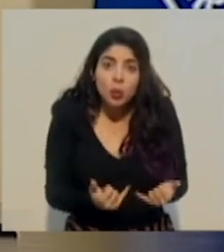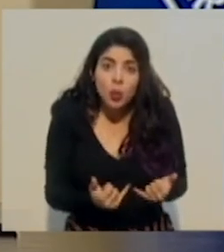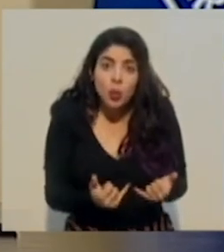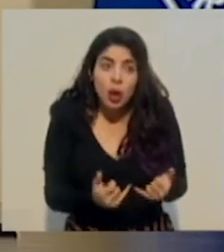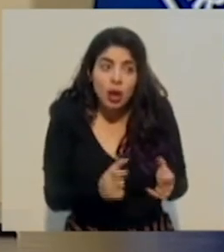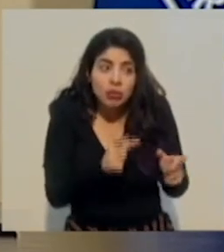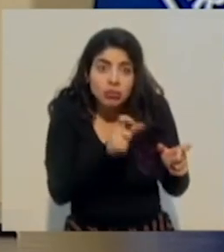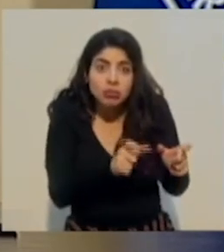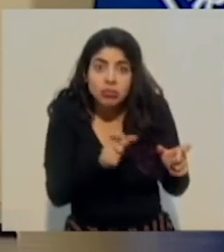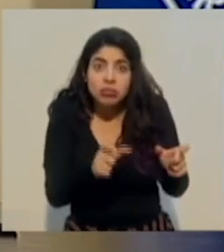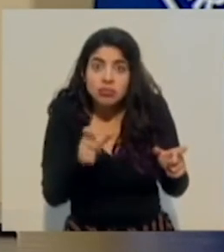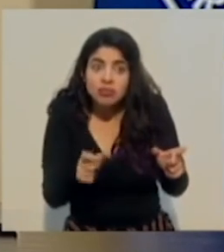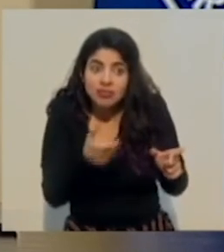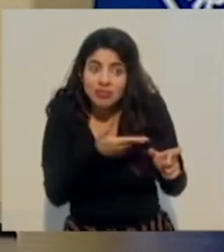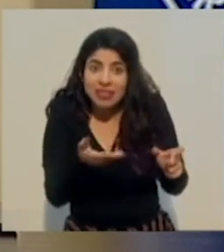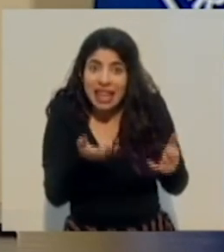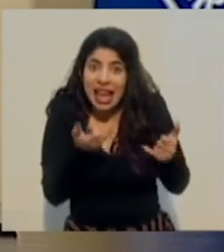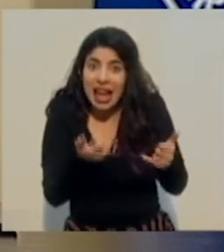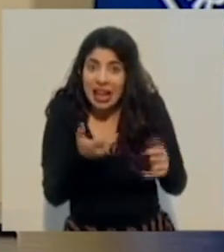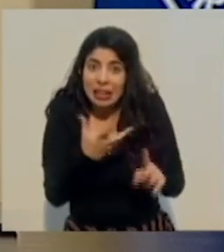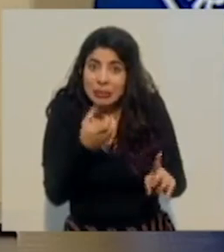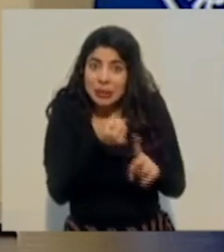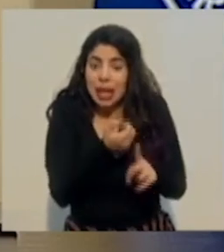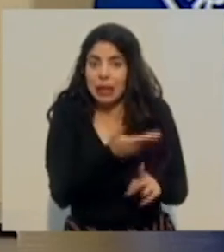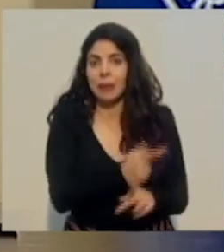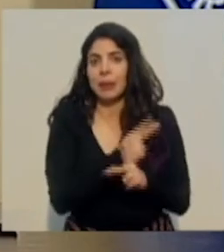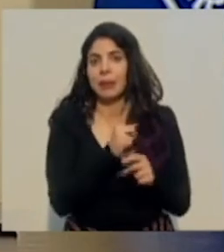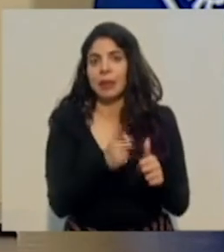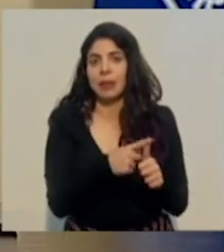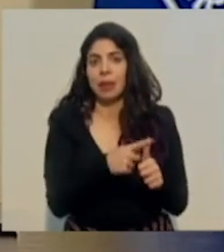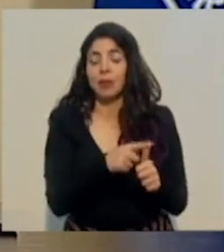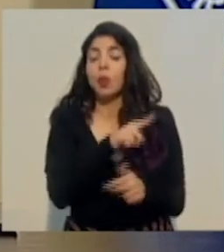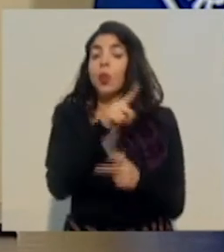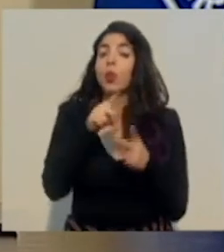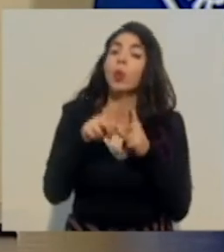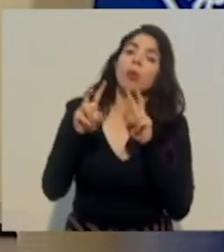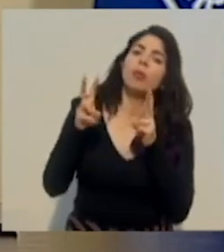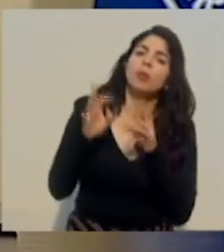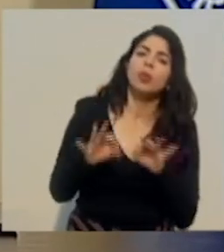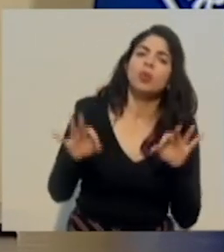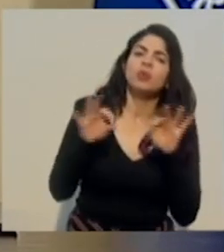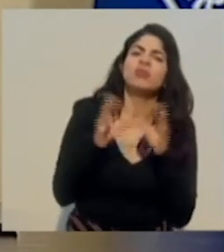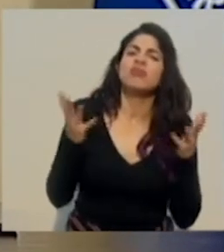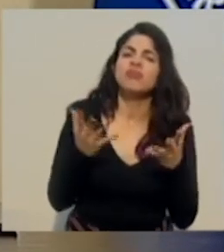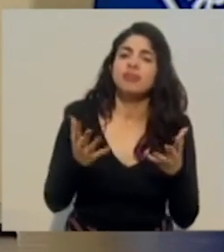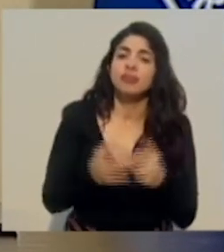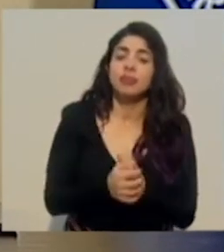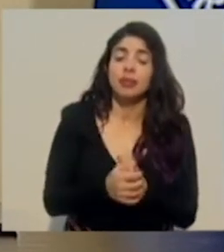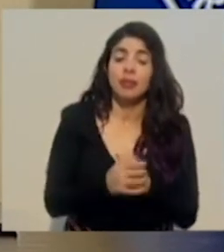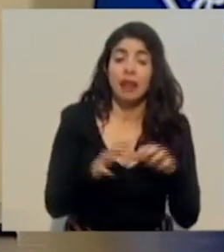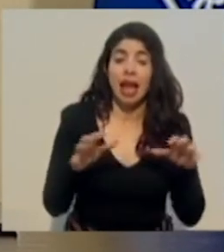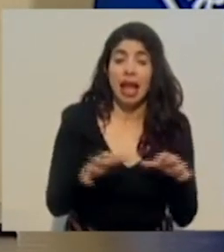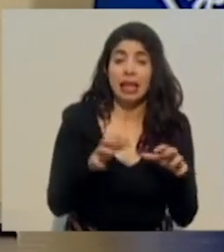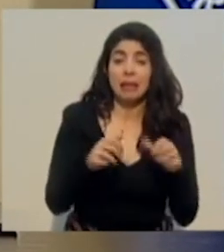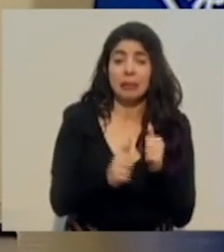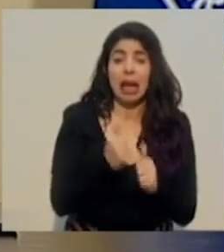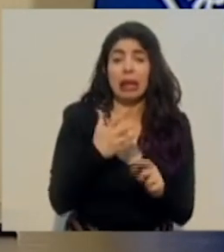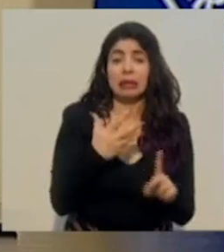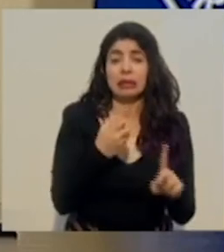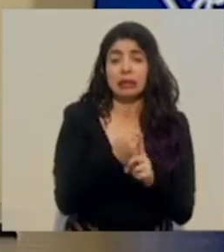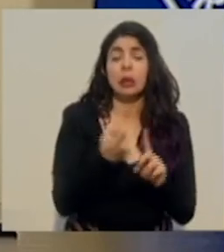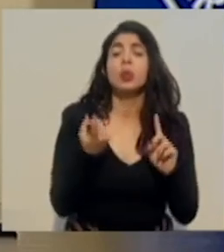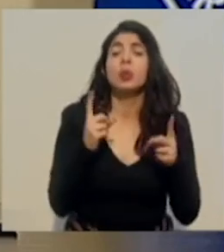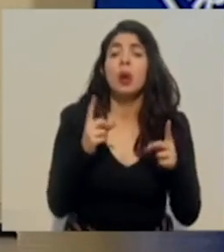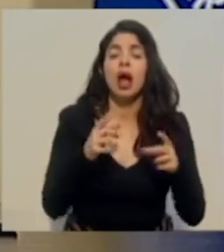directamente afectados. Otro tema importante es que las actividades más afectadas han sido las que han estado, digamos,